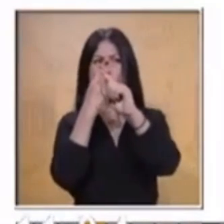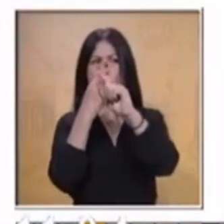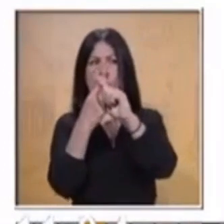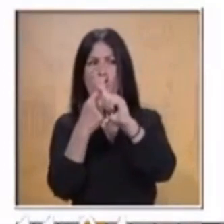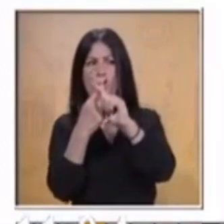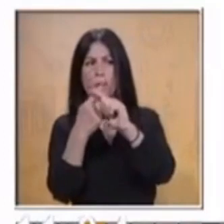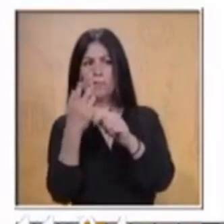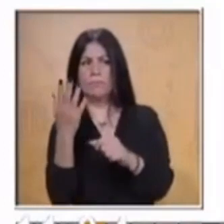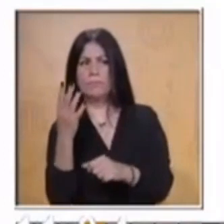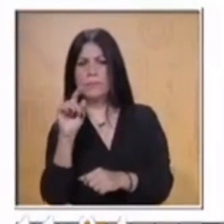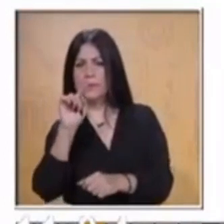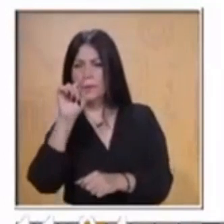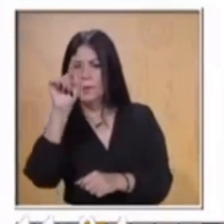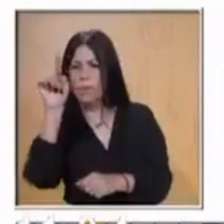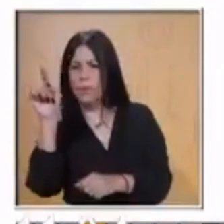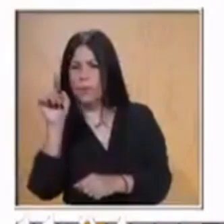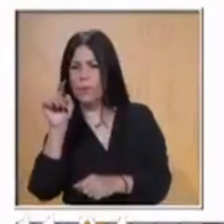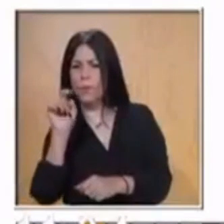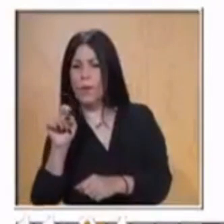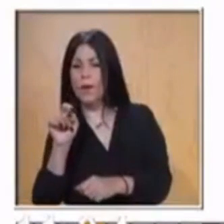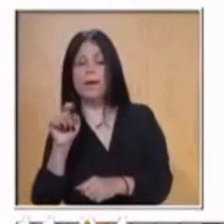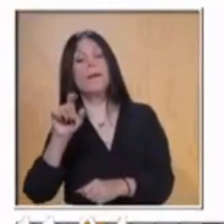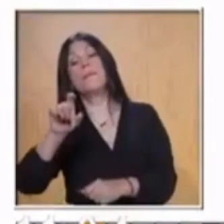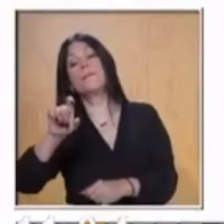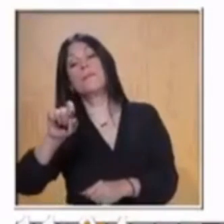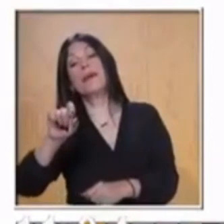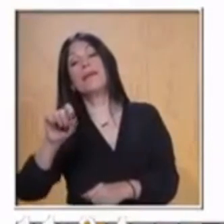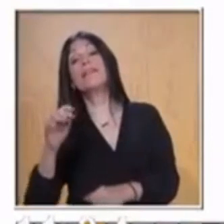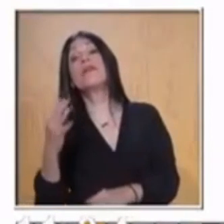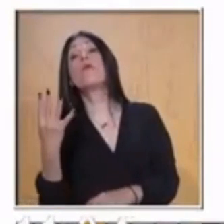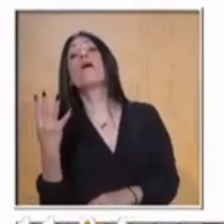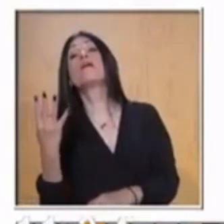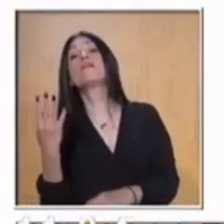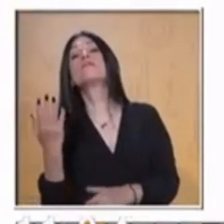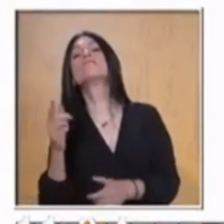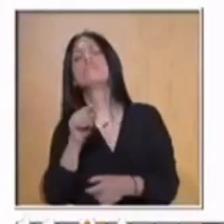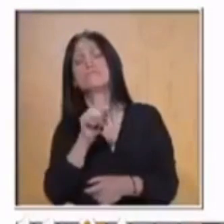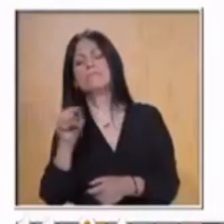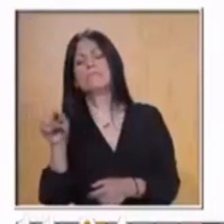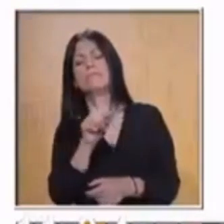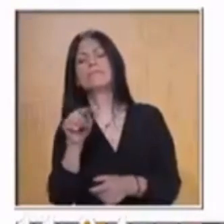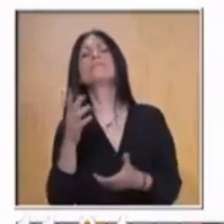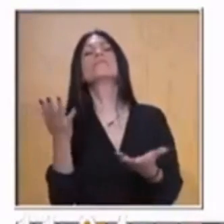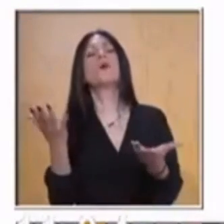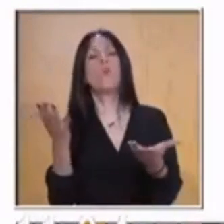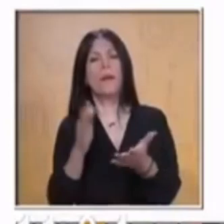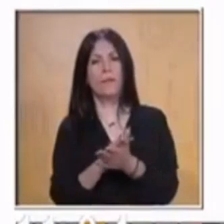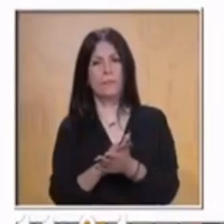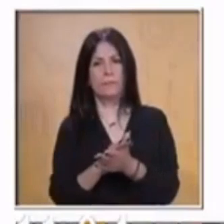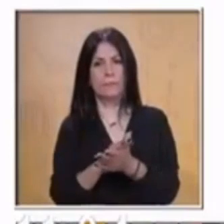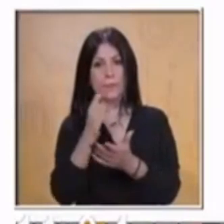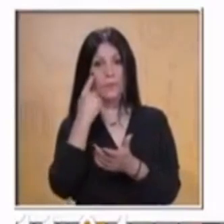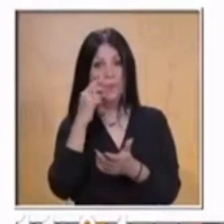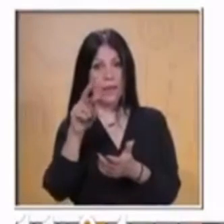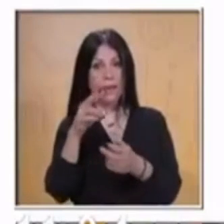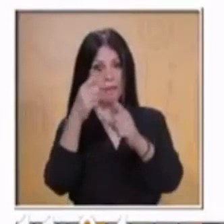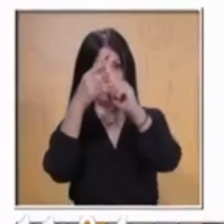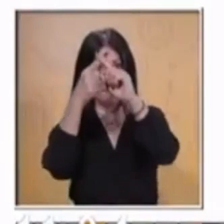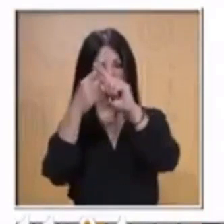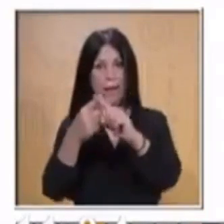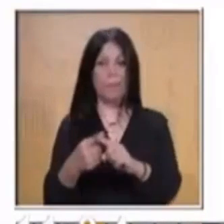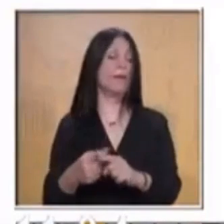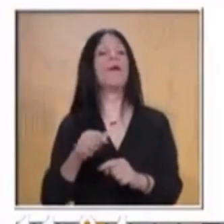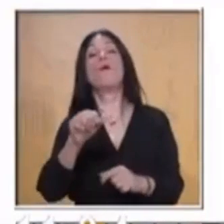ahí incógnito, perdón, o secreto? 4, ¿por qué me da 24? Siguiente,